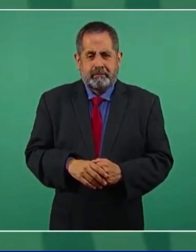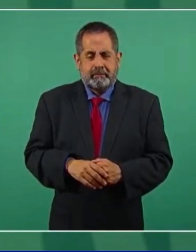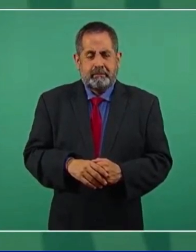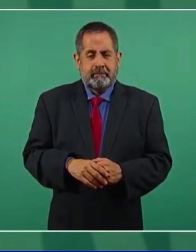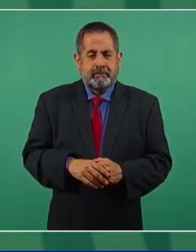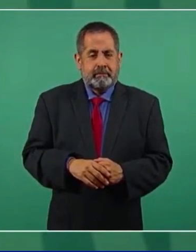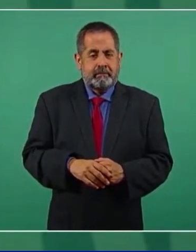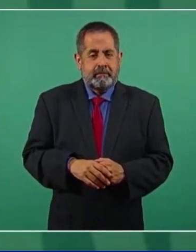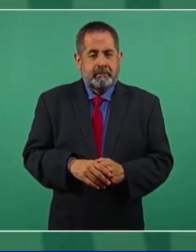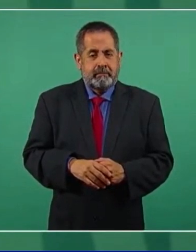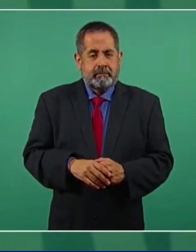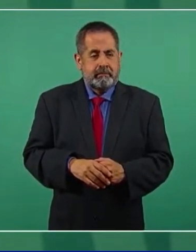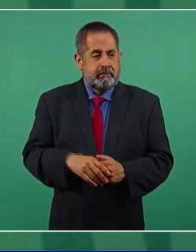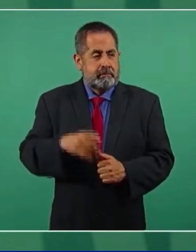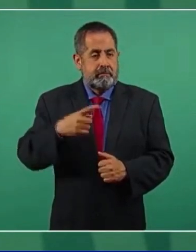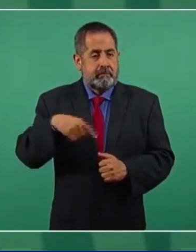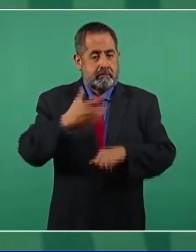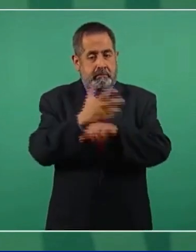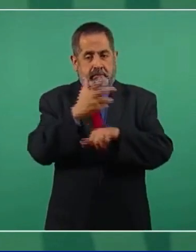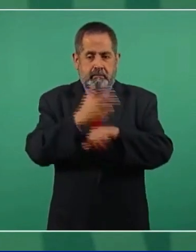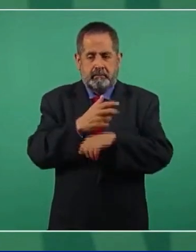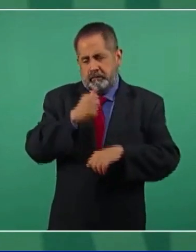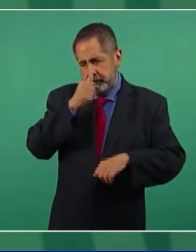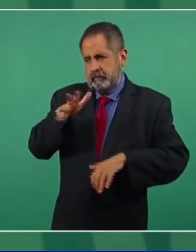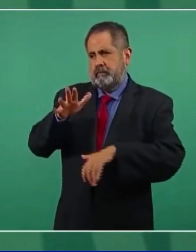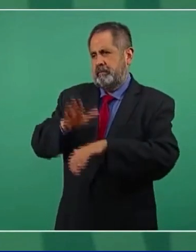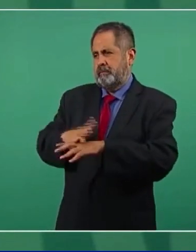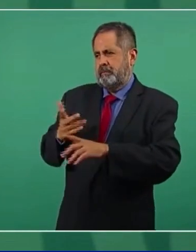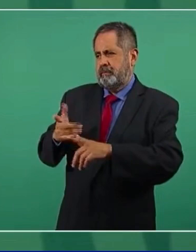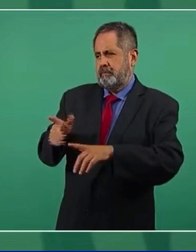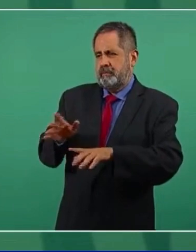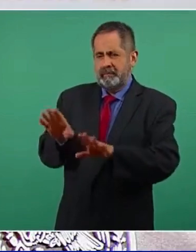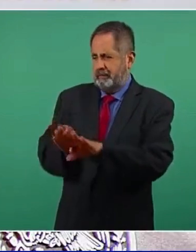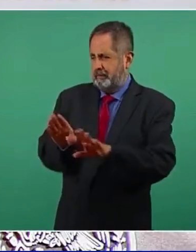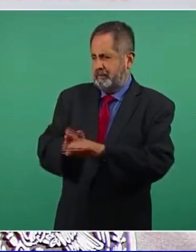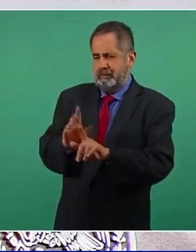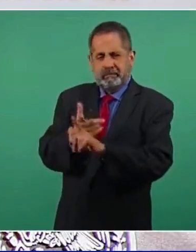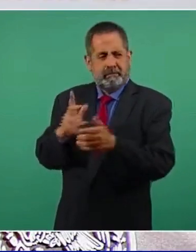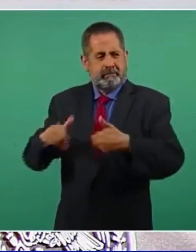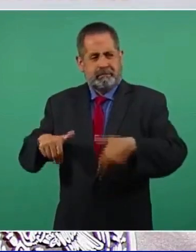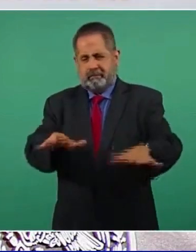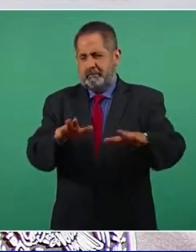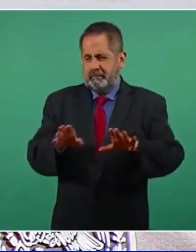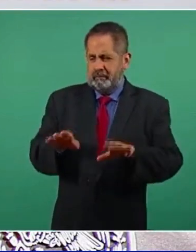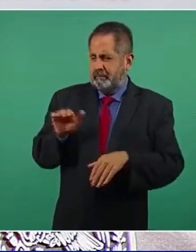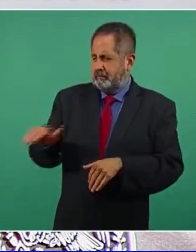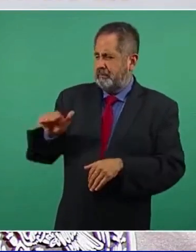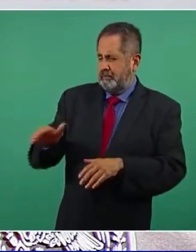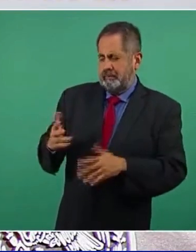Viene la protesta de Estados Unidos, el cuestionamiento,